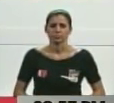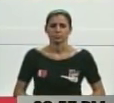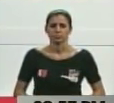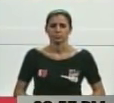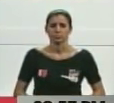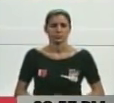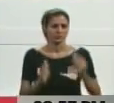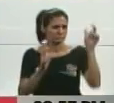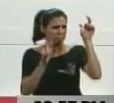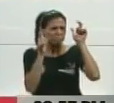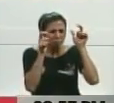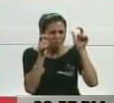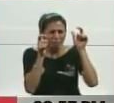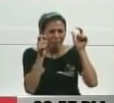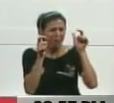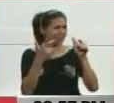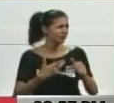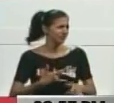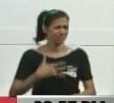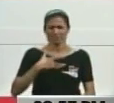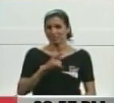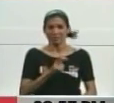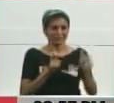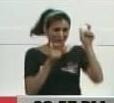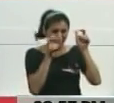Chavista. Chavista está con Chávez.